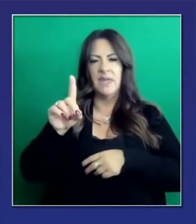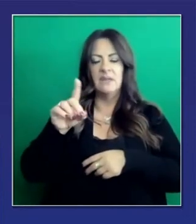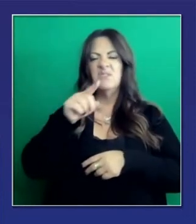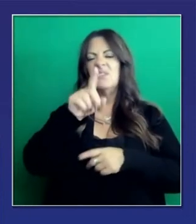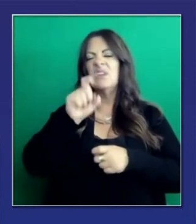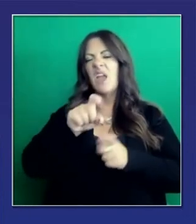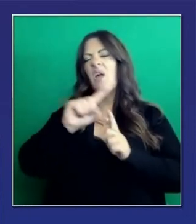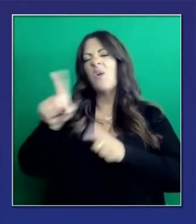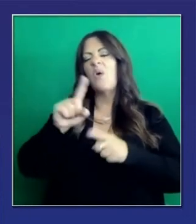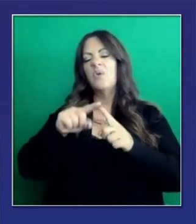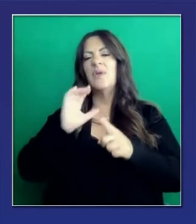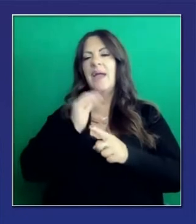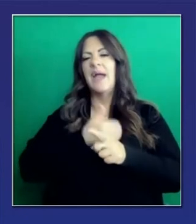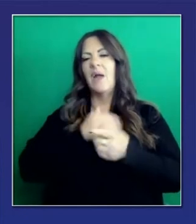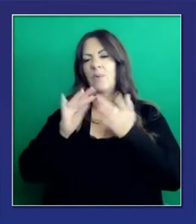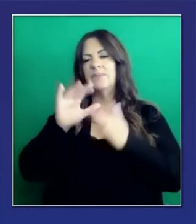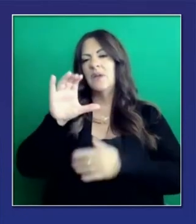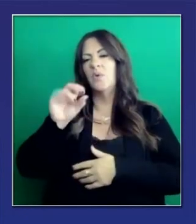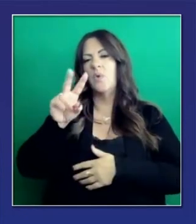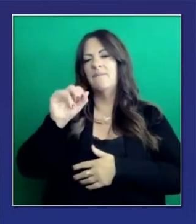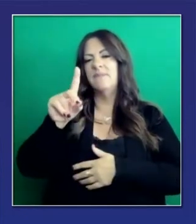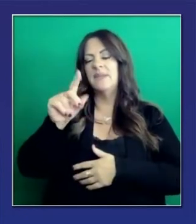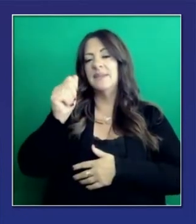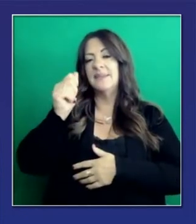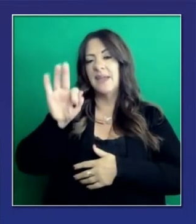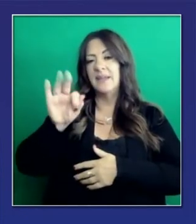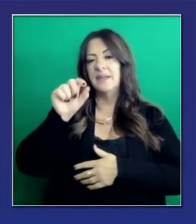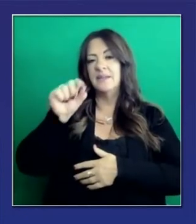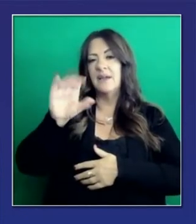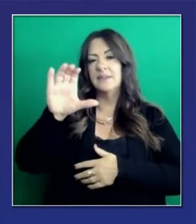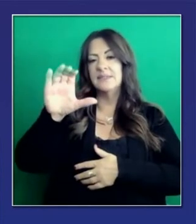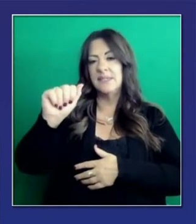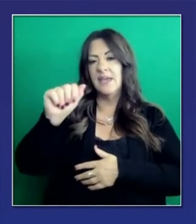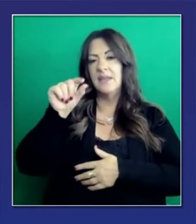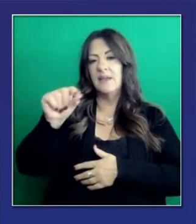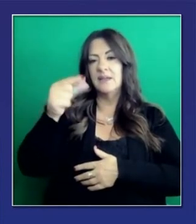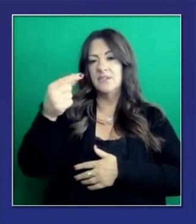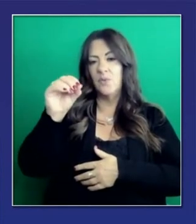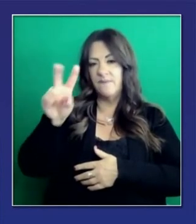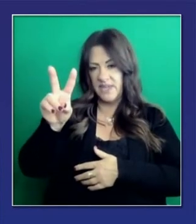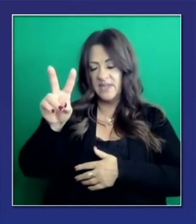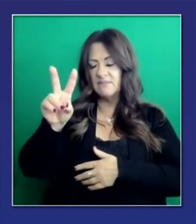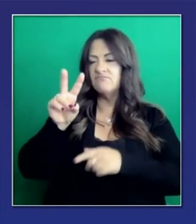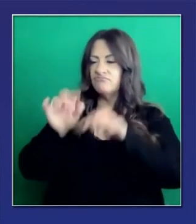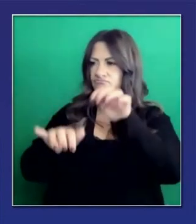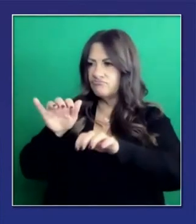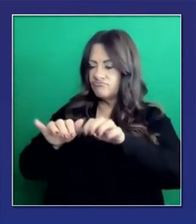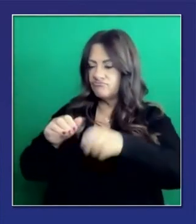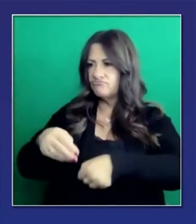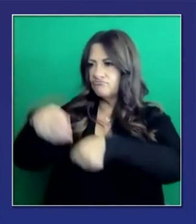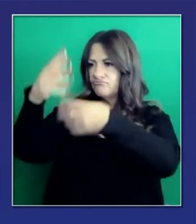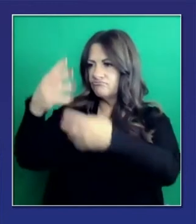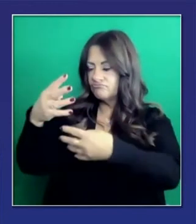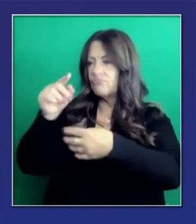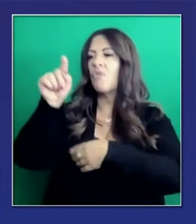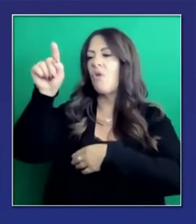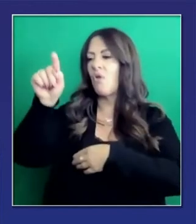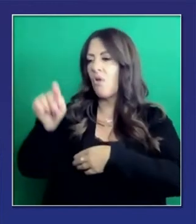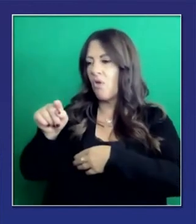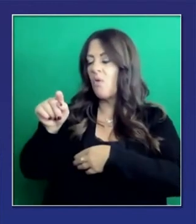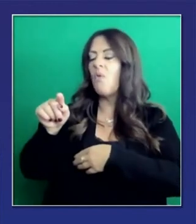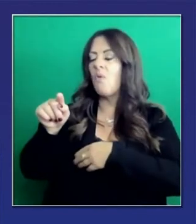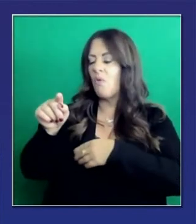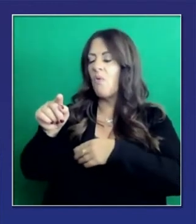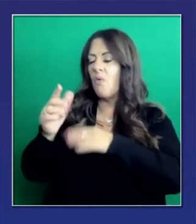Y en la página COVID19.ca.gov también ahí aparecerá que My Turn COVID le dará más información